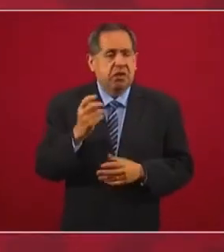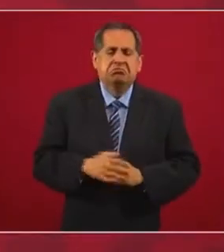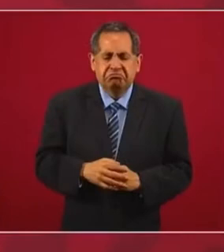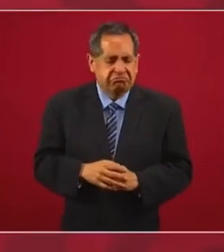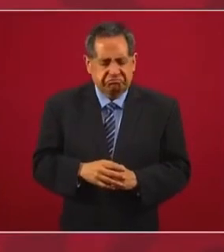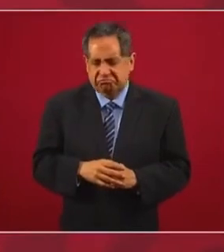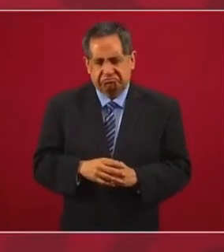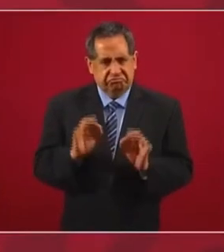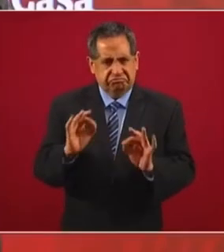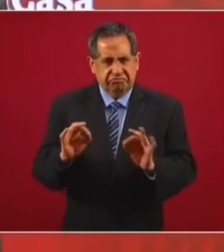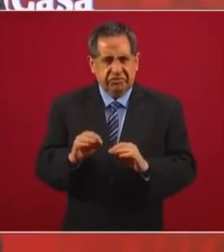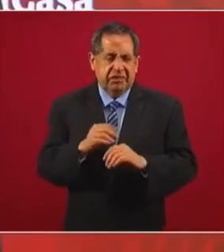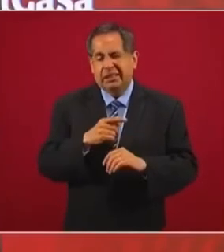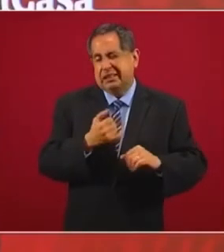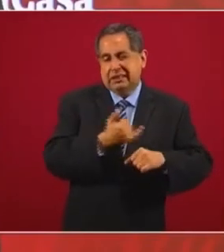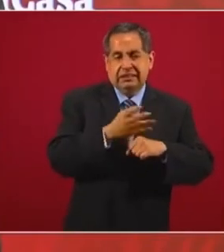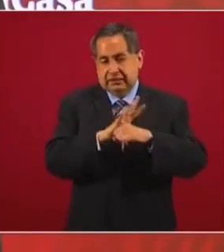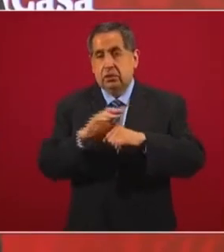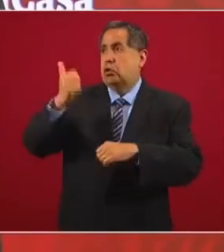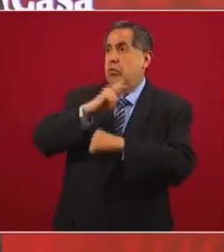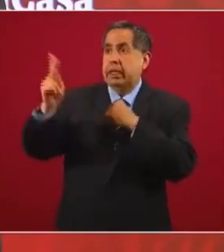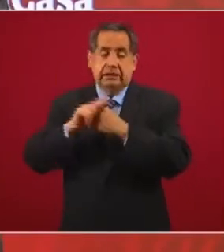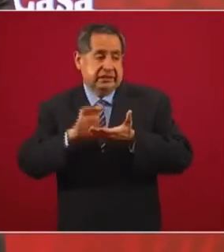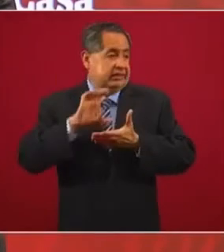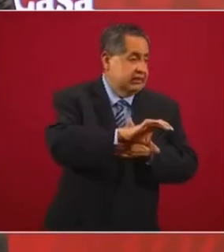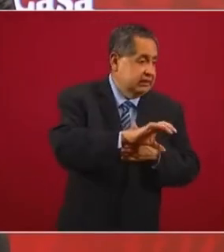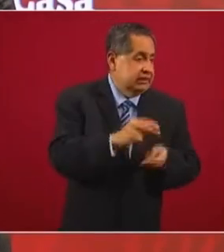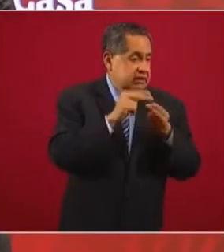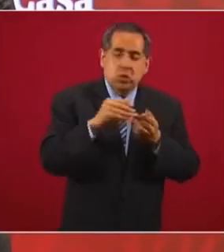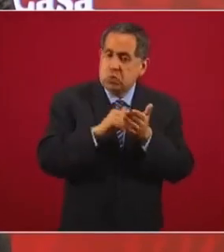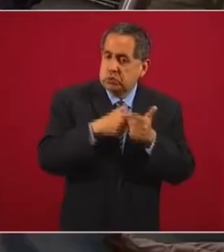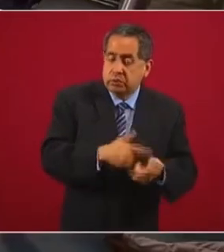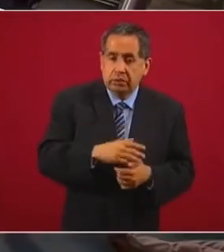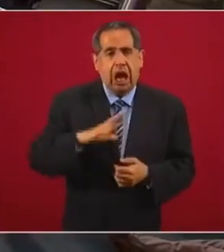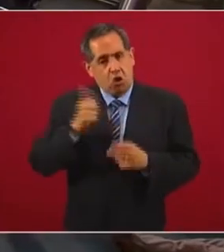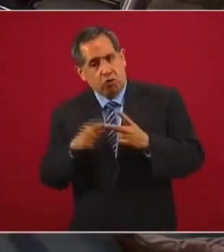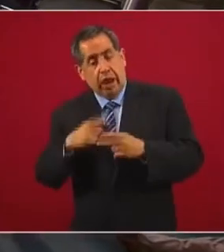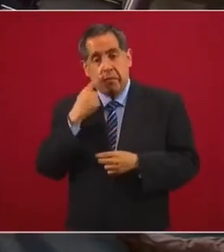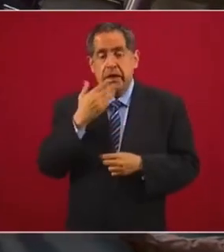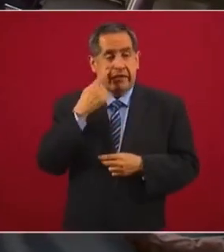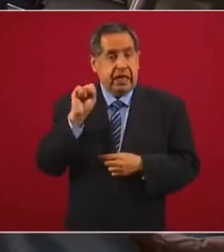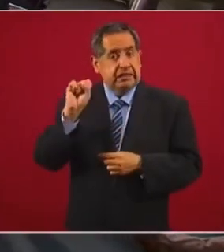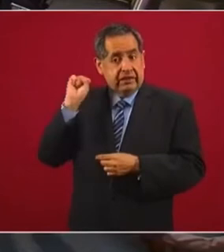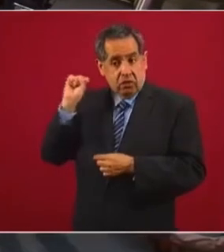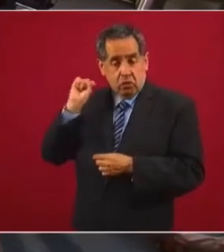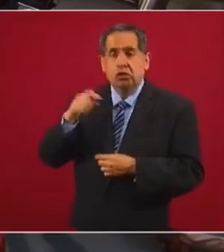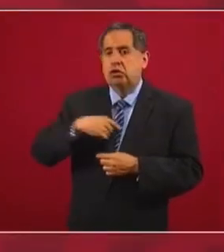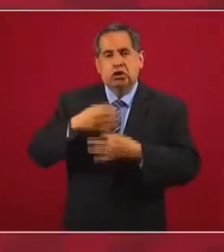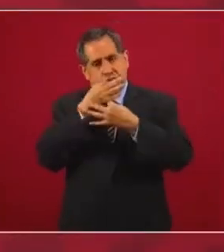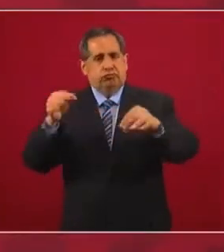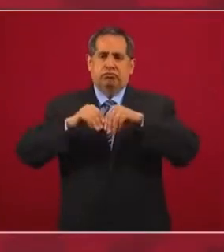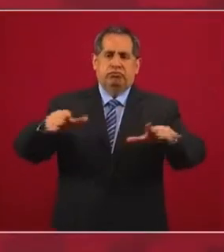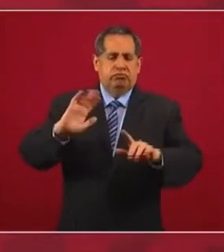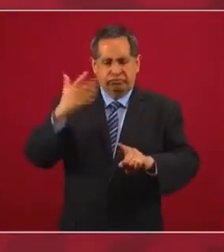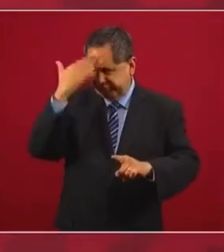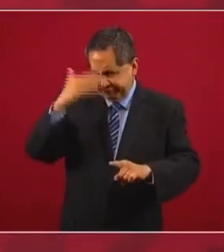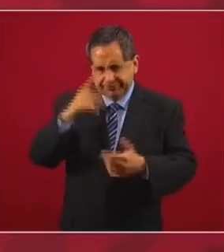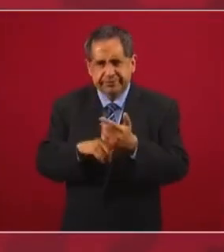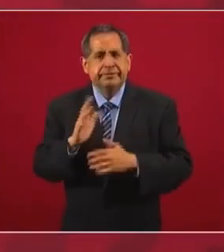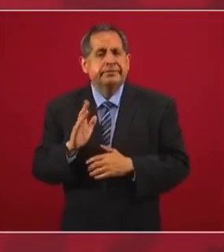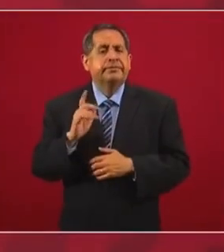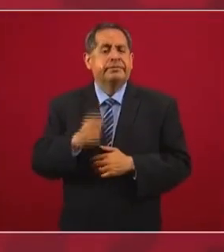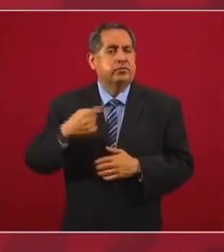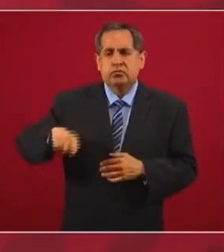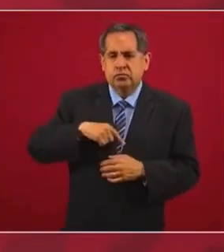por la pandemia a la inversión extranjera. Hay otros datos también muy buenos. El sábado, diría a conocer, que ya hemos